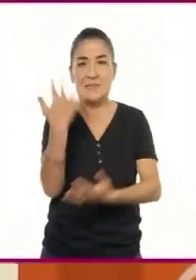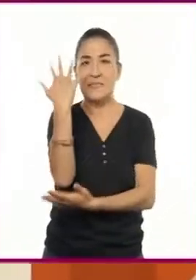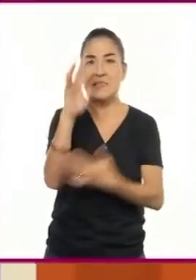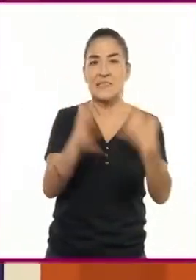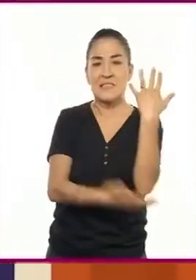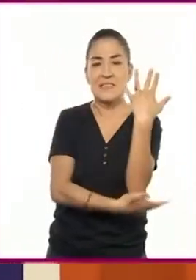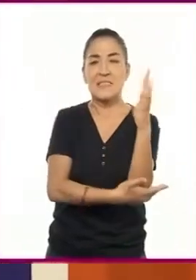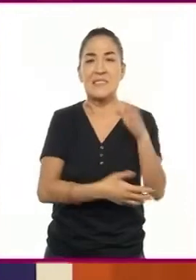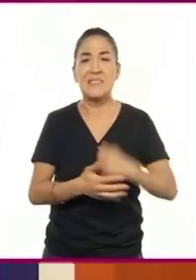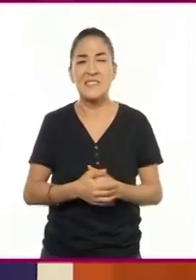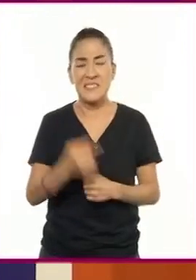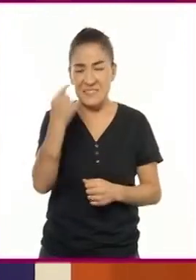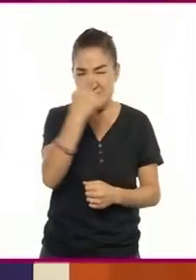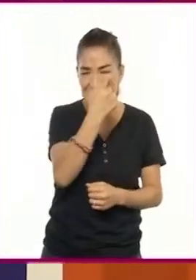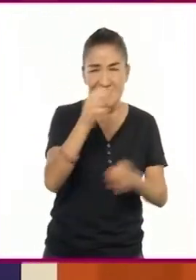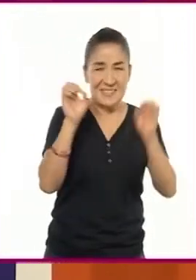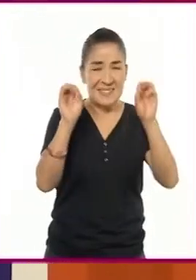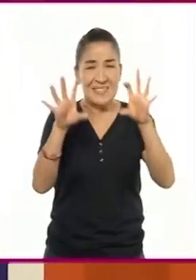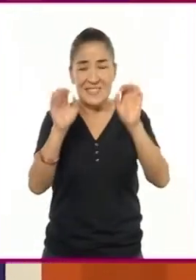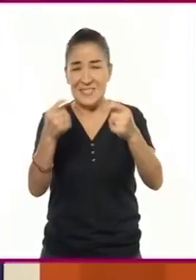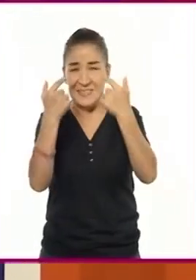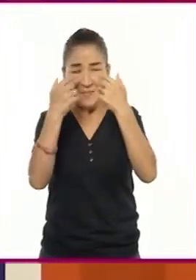¡Ay, mis ojos me duelen!